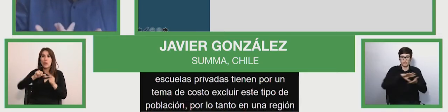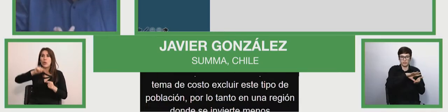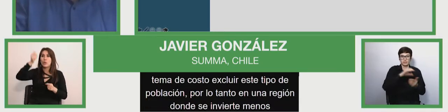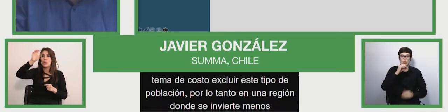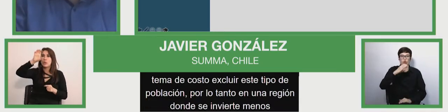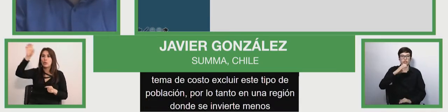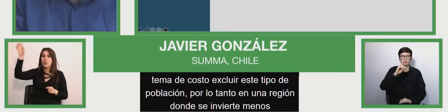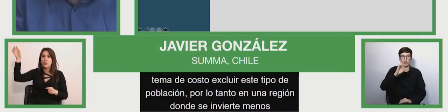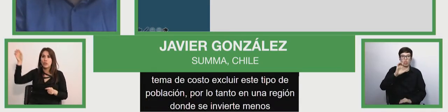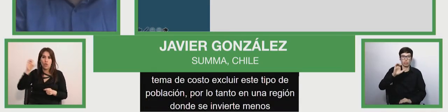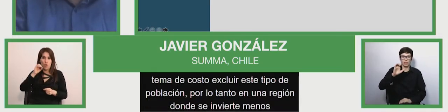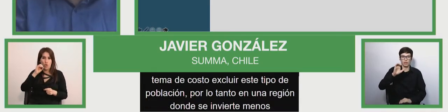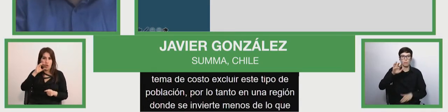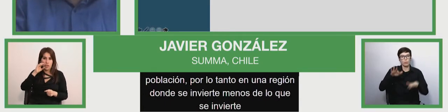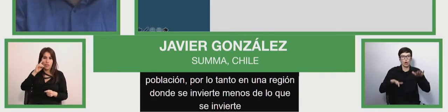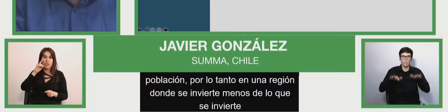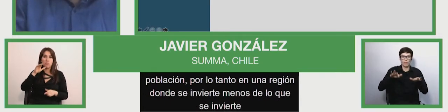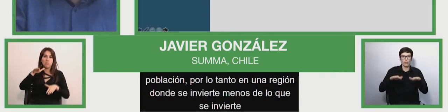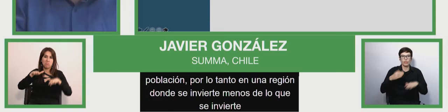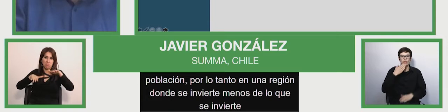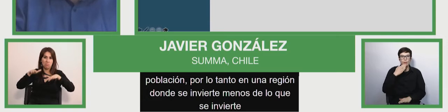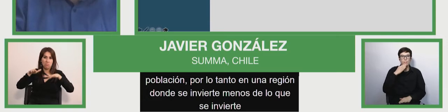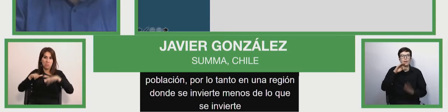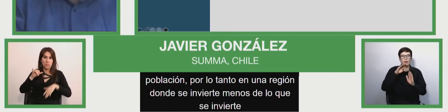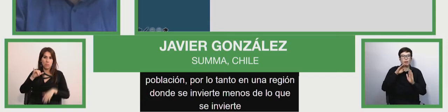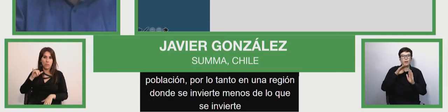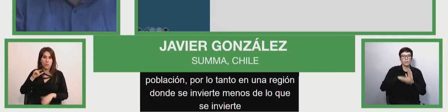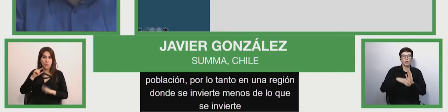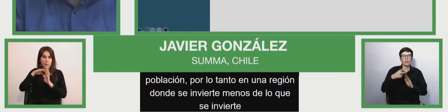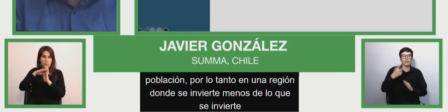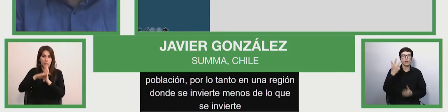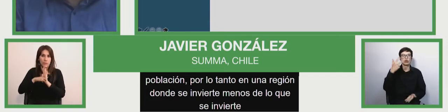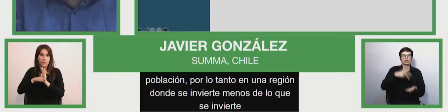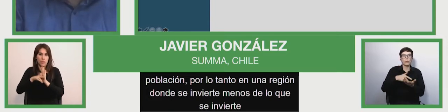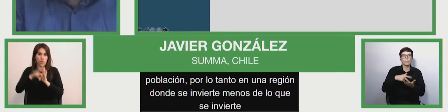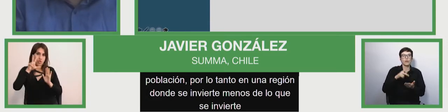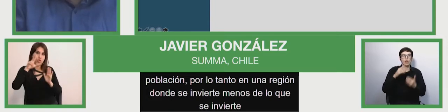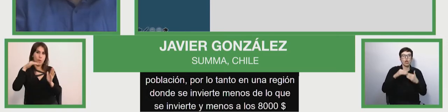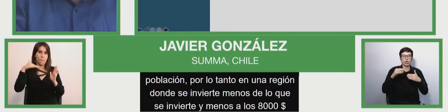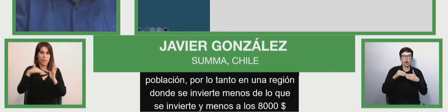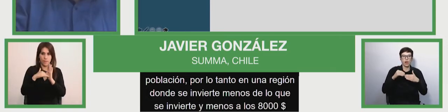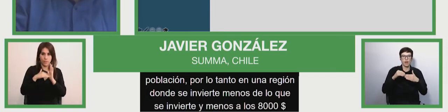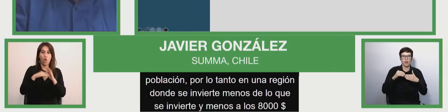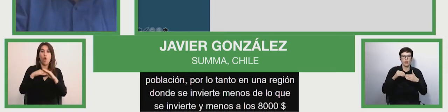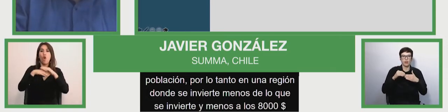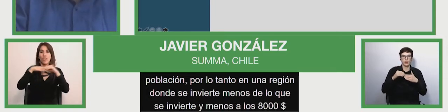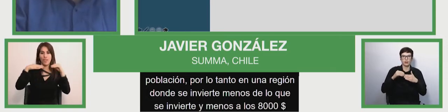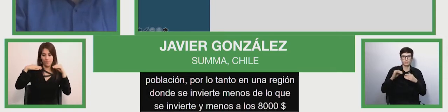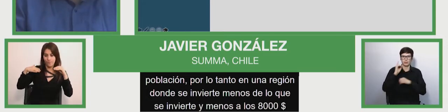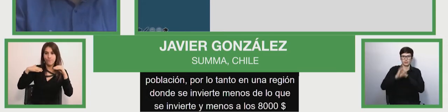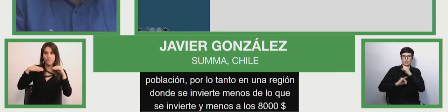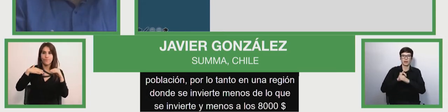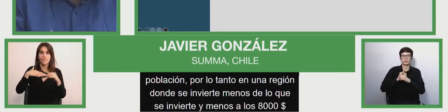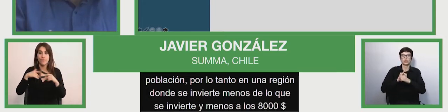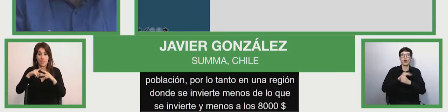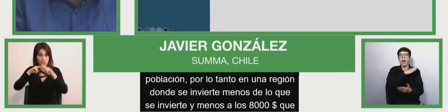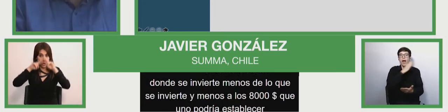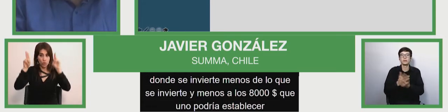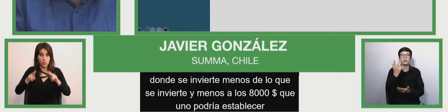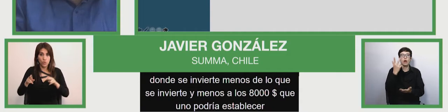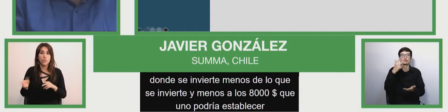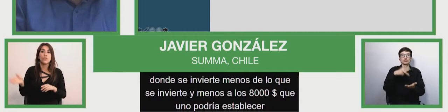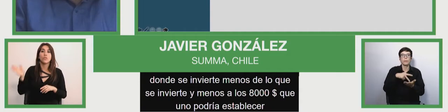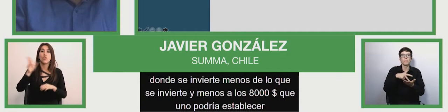OECD y menos respecto a los 8.000 dólares, que como benchmark uno podría establecer, porque hasta los 8.000 dólares por alumno al año